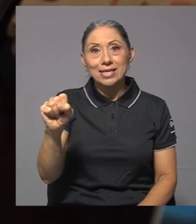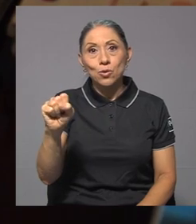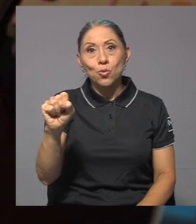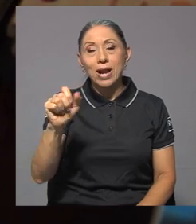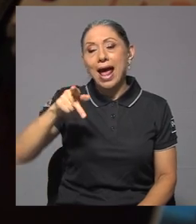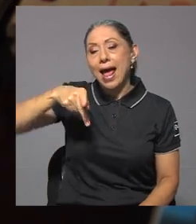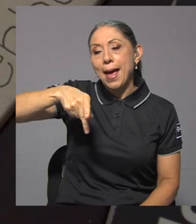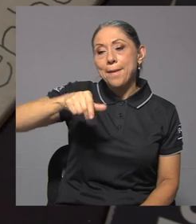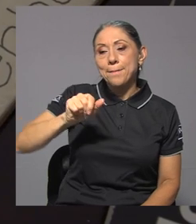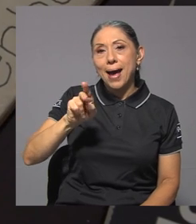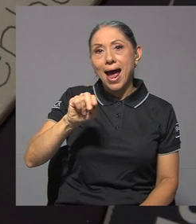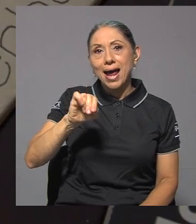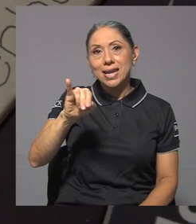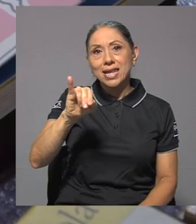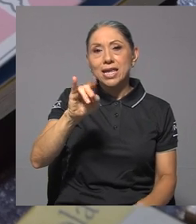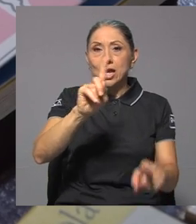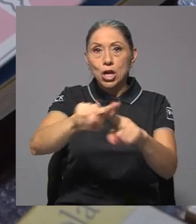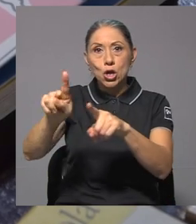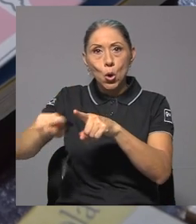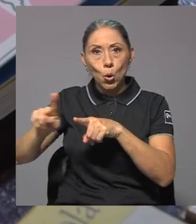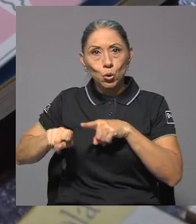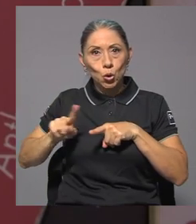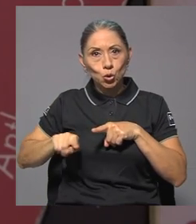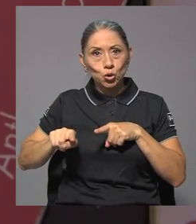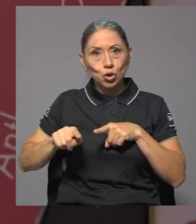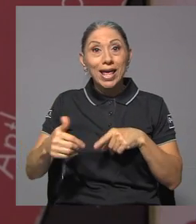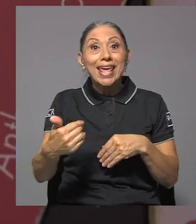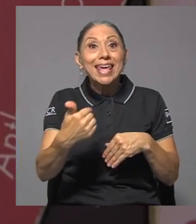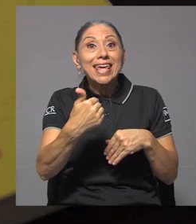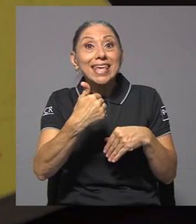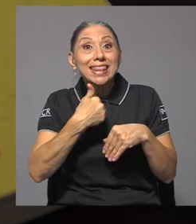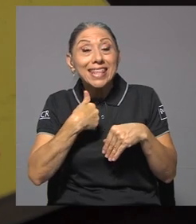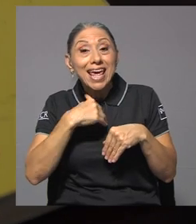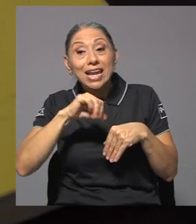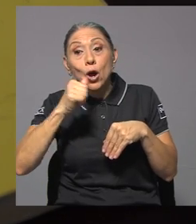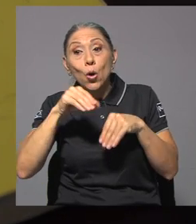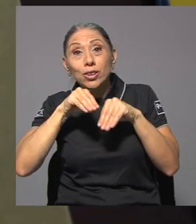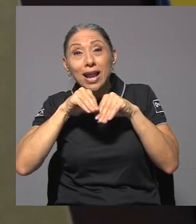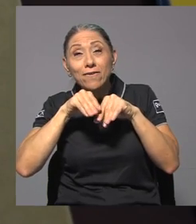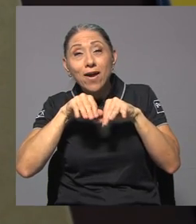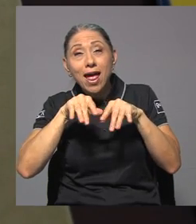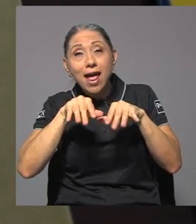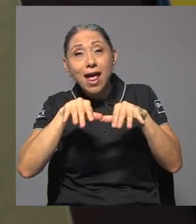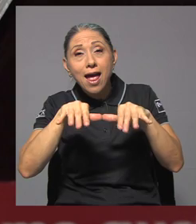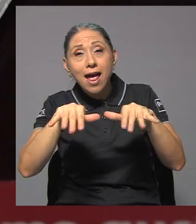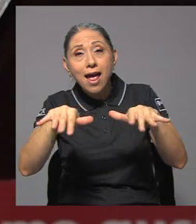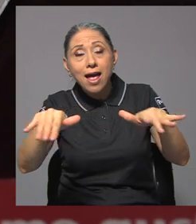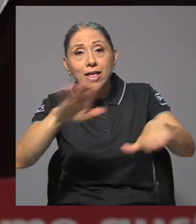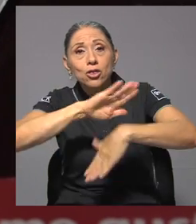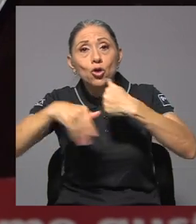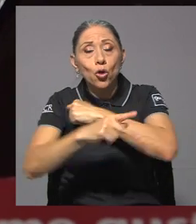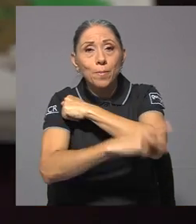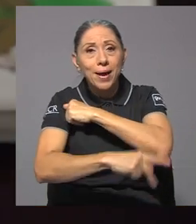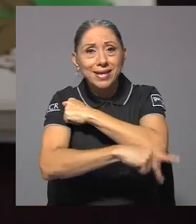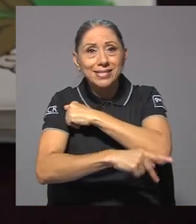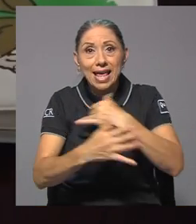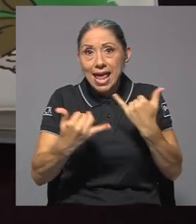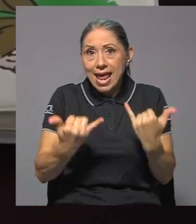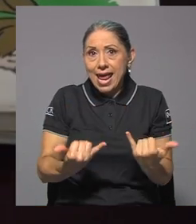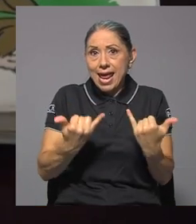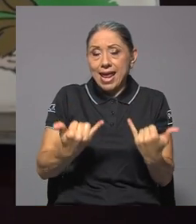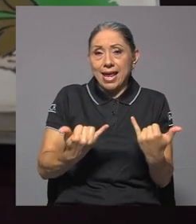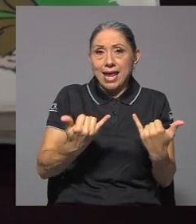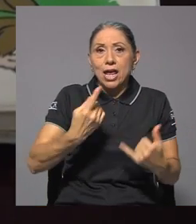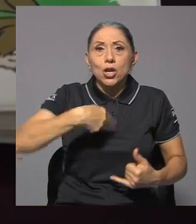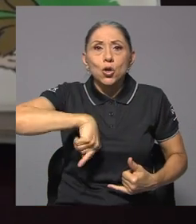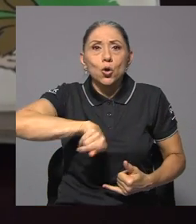Patronato Nacional de la Infancia, entre otros. Y tiene una red extendida por todo el país. En este momento